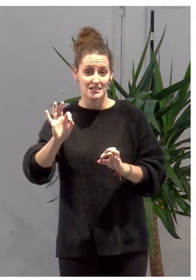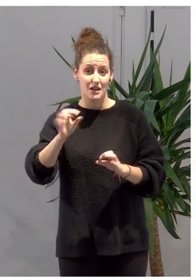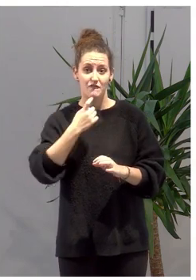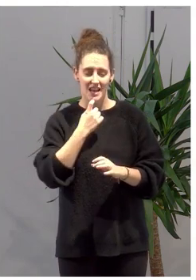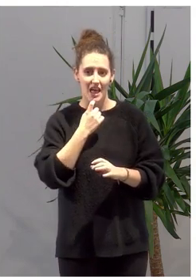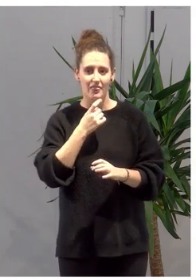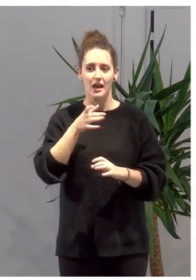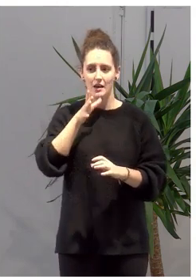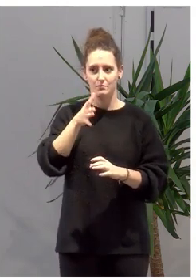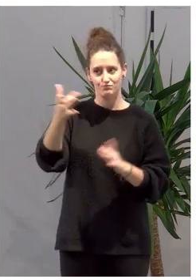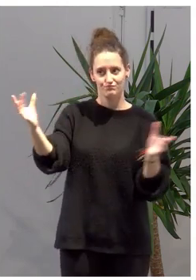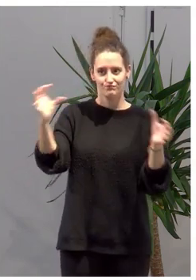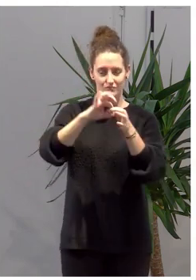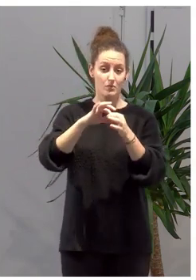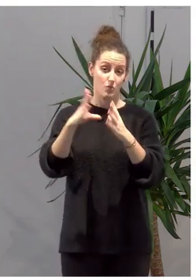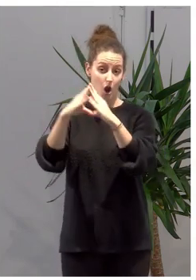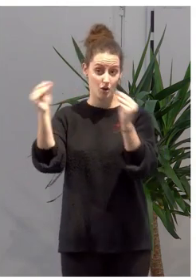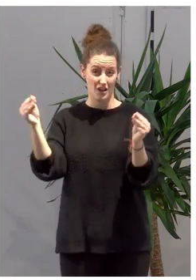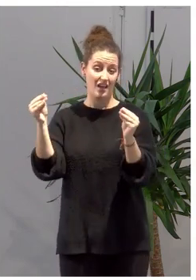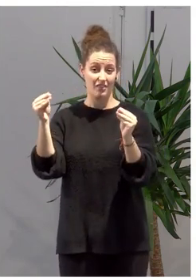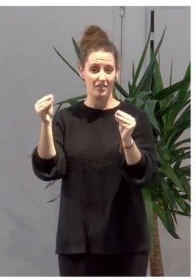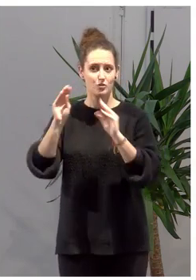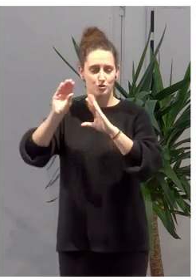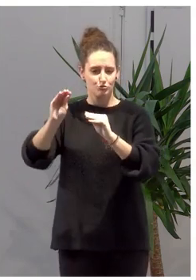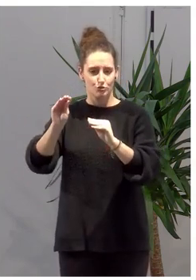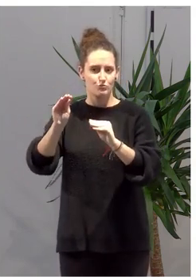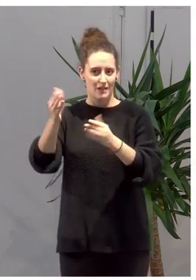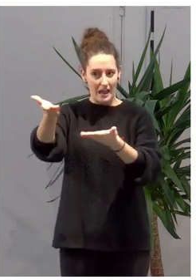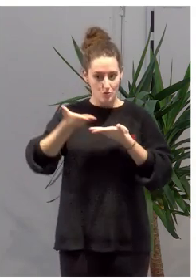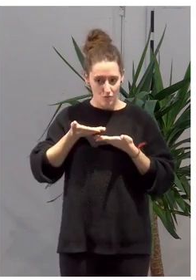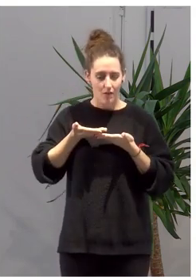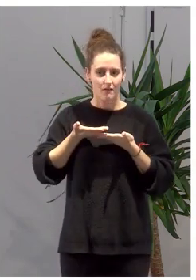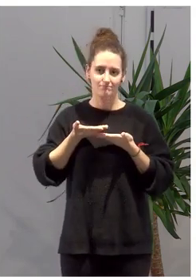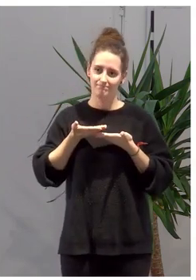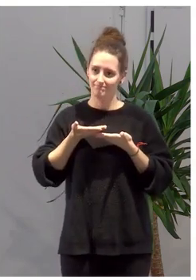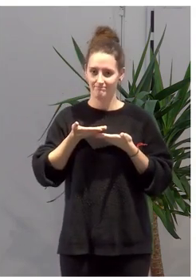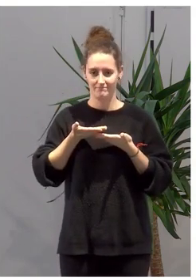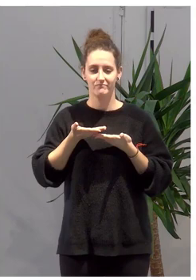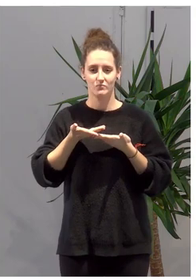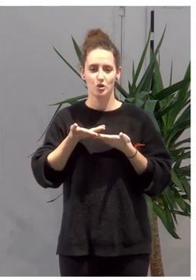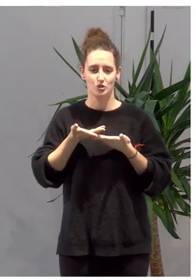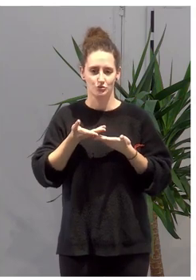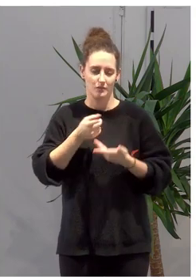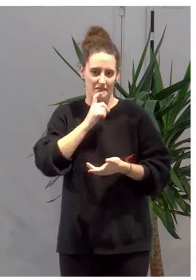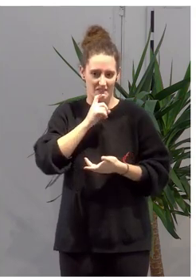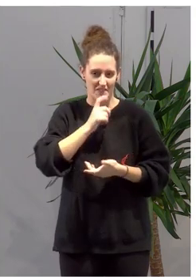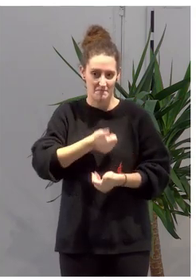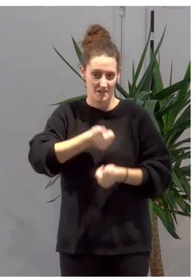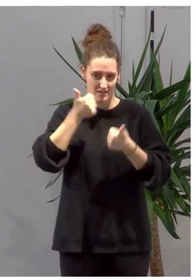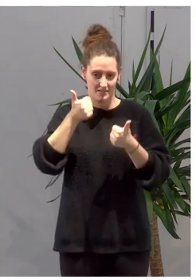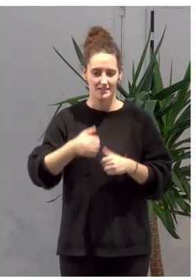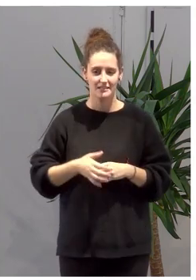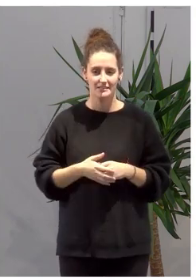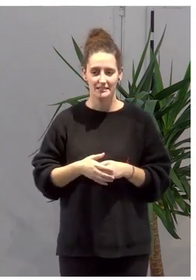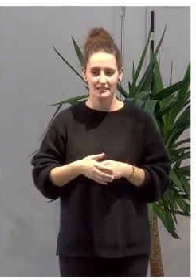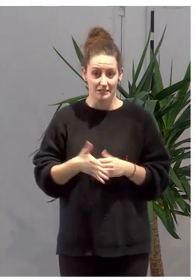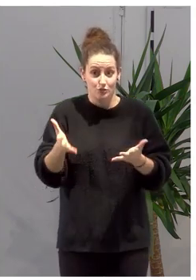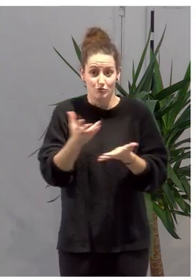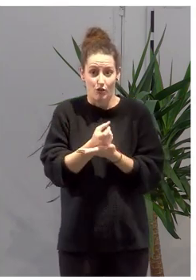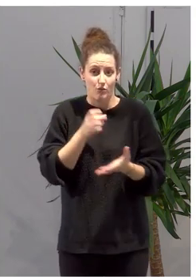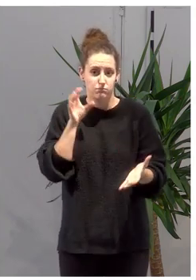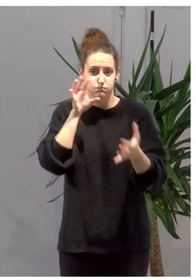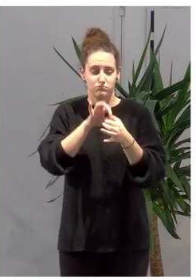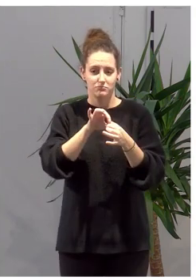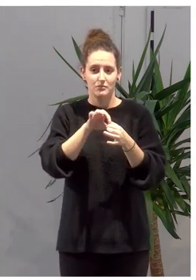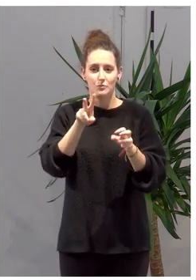a ayudar con la Universidad de Laponia, pues todavía se complica un poquito más todo lo que tiene que ver